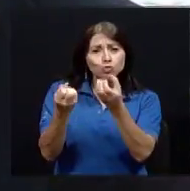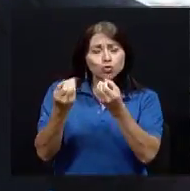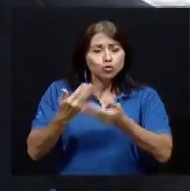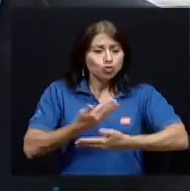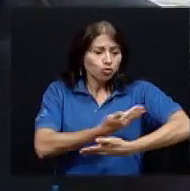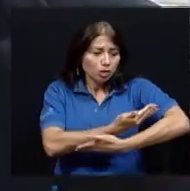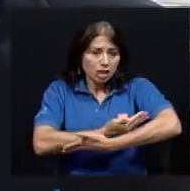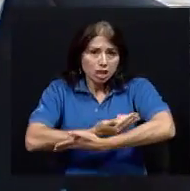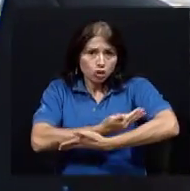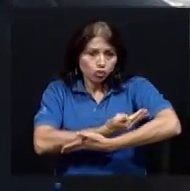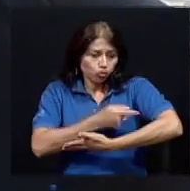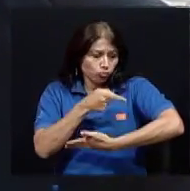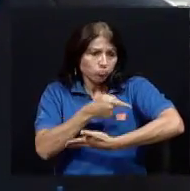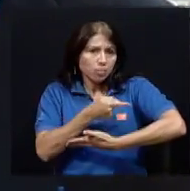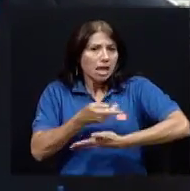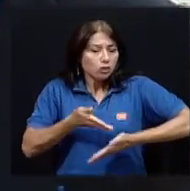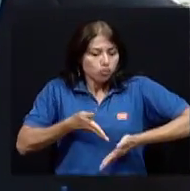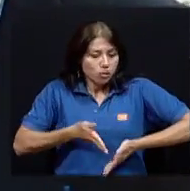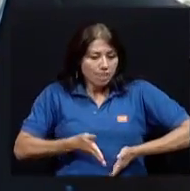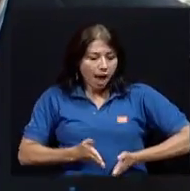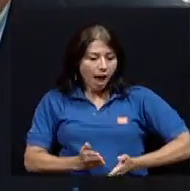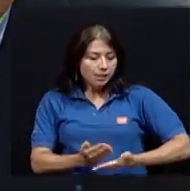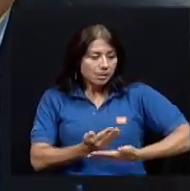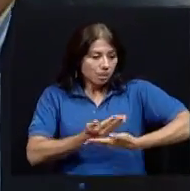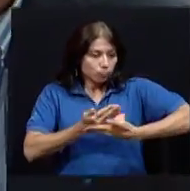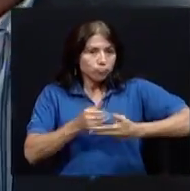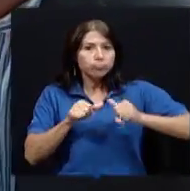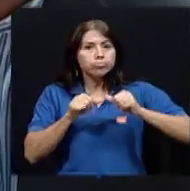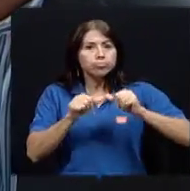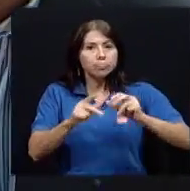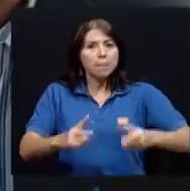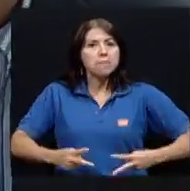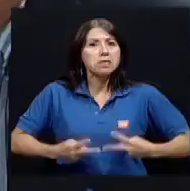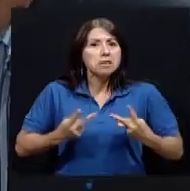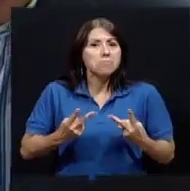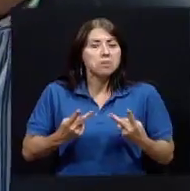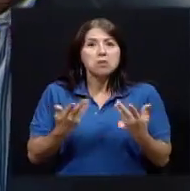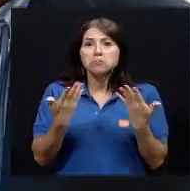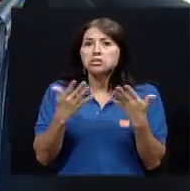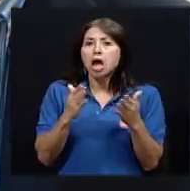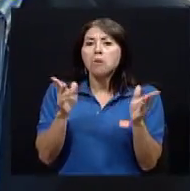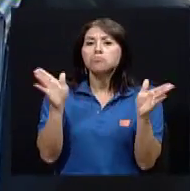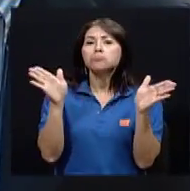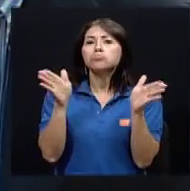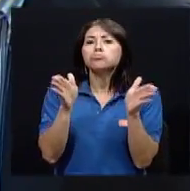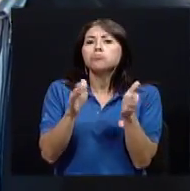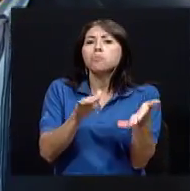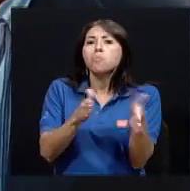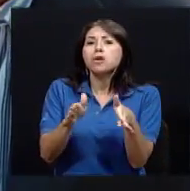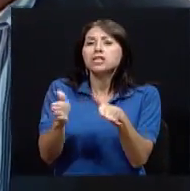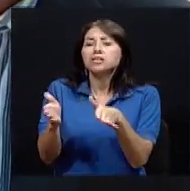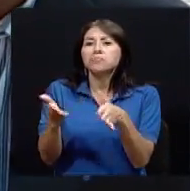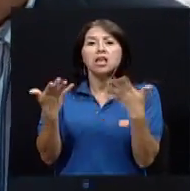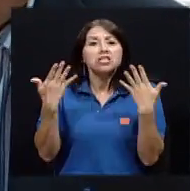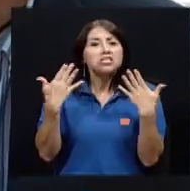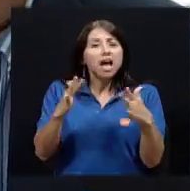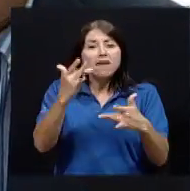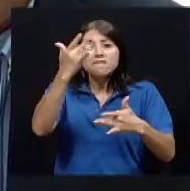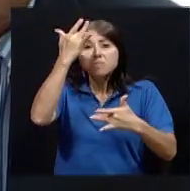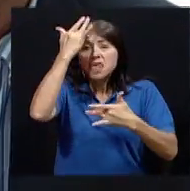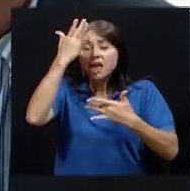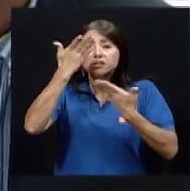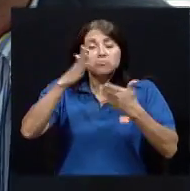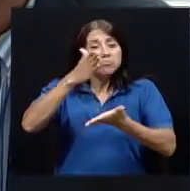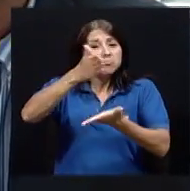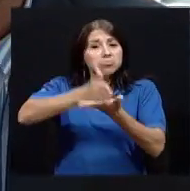y que logran sobrevivir, o sea, el índice de natalidad. Se han eliminado enfermedades, la gente está empezando a vivir muchísimos más años.